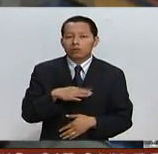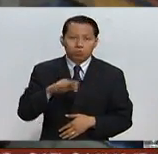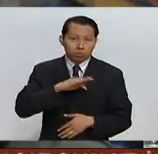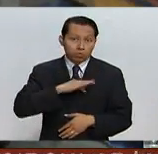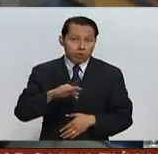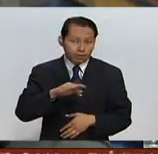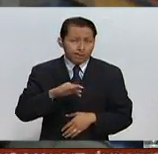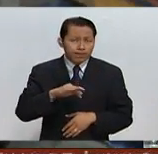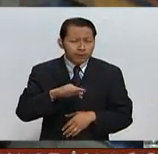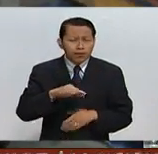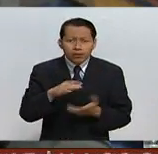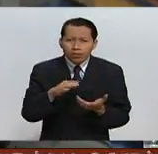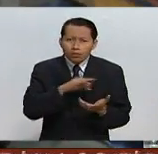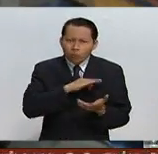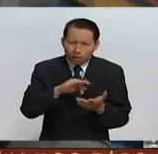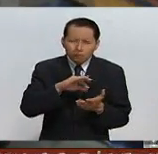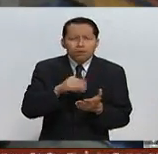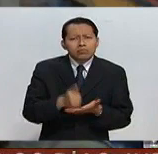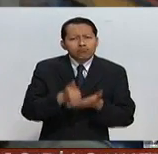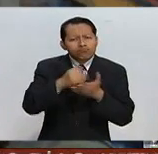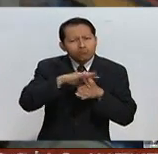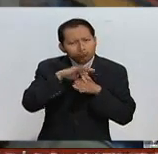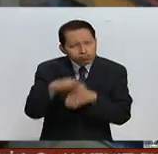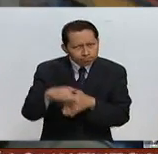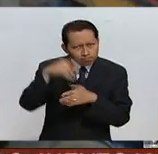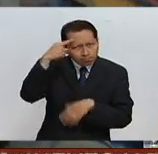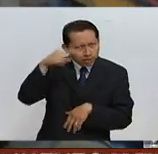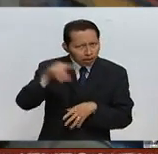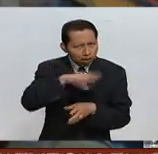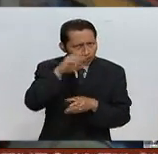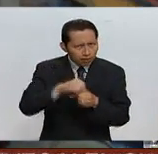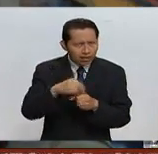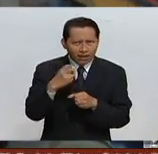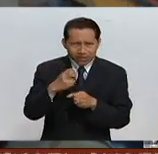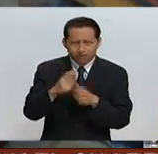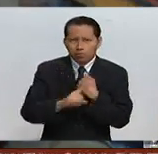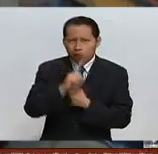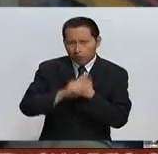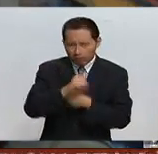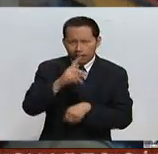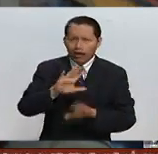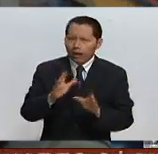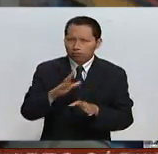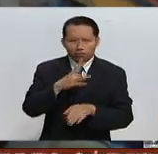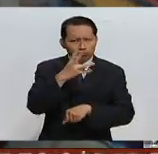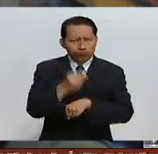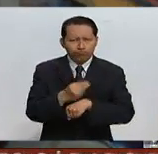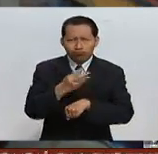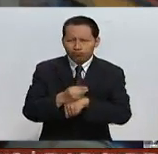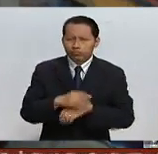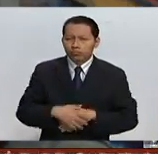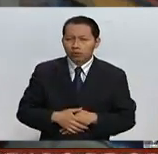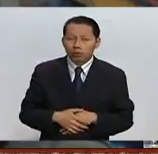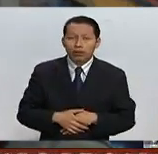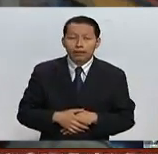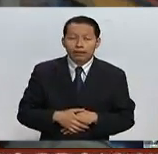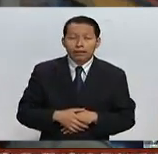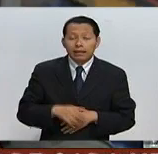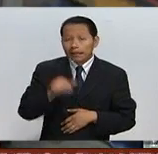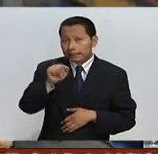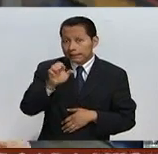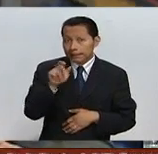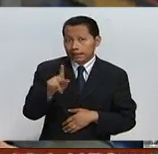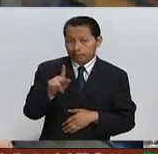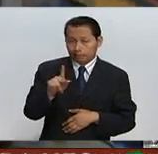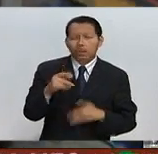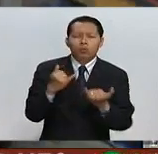ruta que nos pueda llevar a que este conflicto se solucione. Desde la Secretaría de Educación Pública,